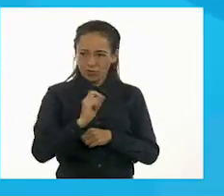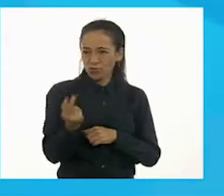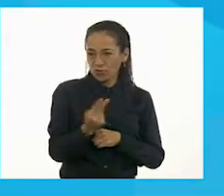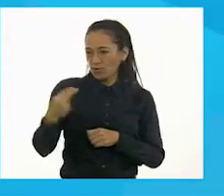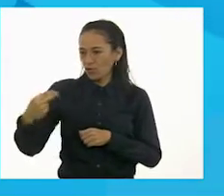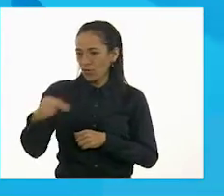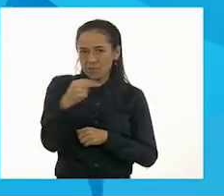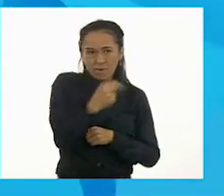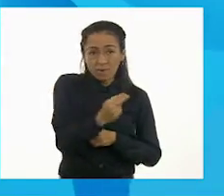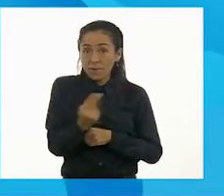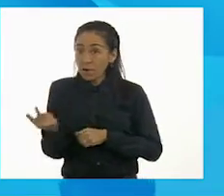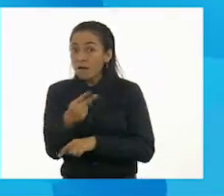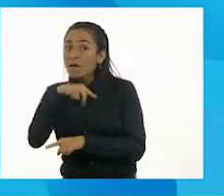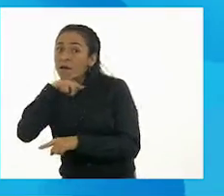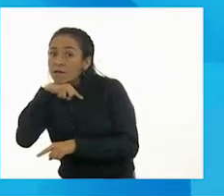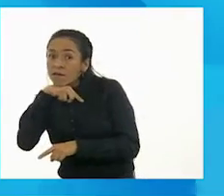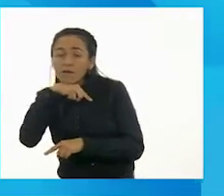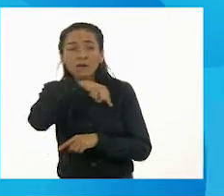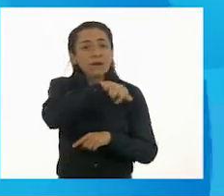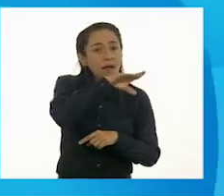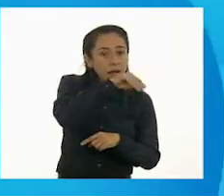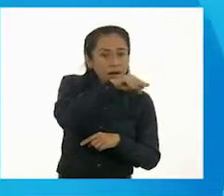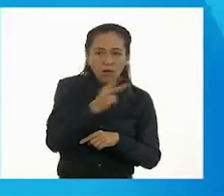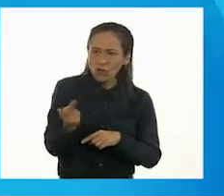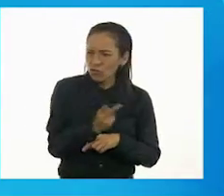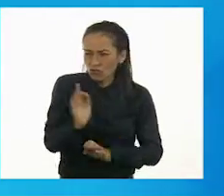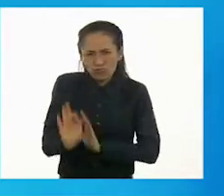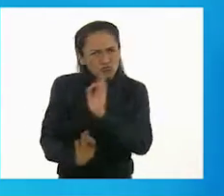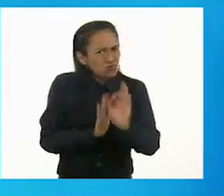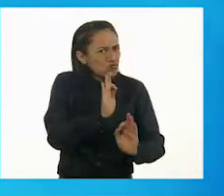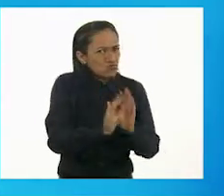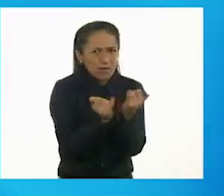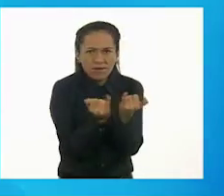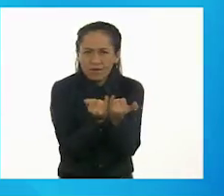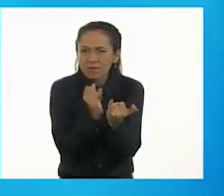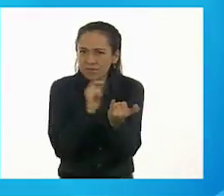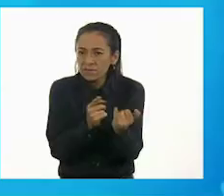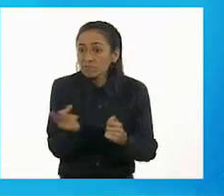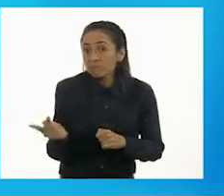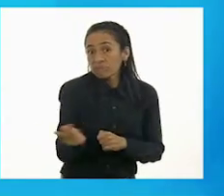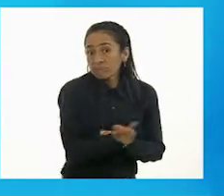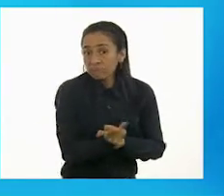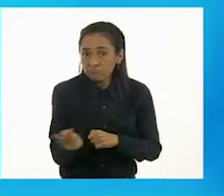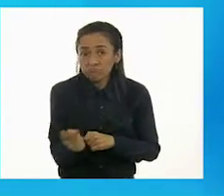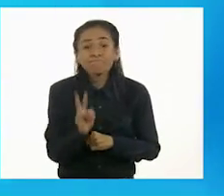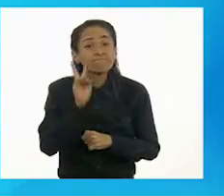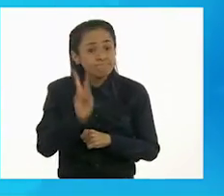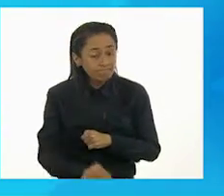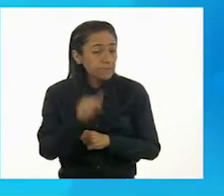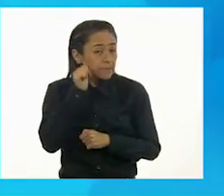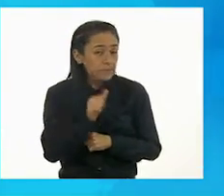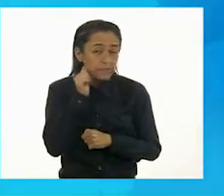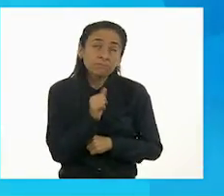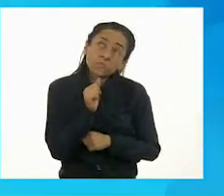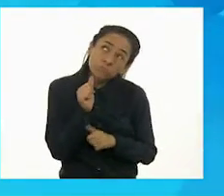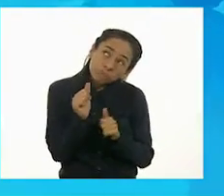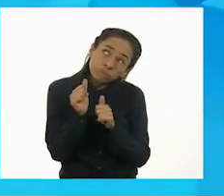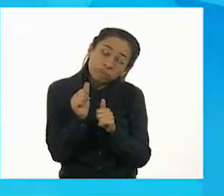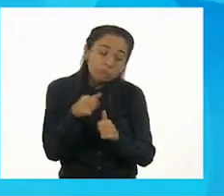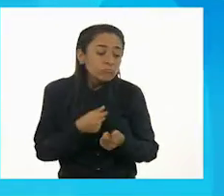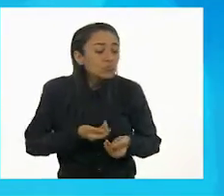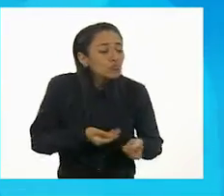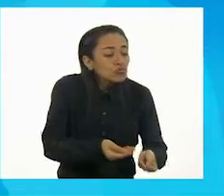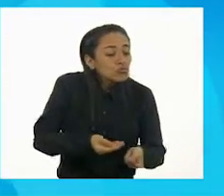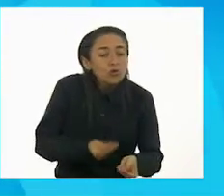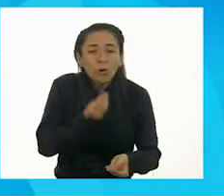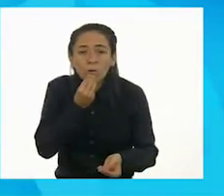muy bien cuidados, ya que ellos siempre están al pendiente del alimento que les vayamos a dar, del agua que